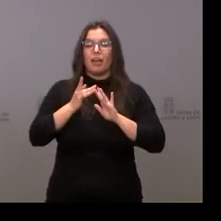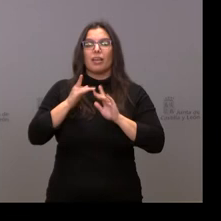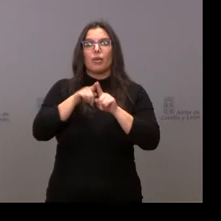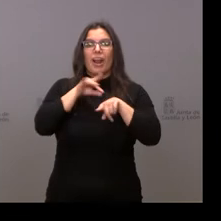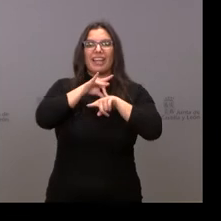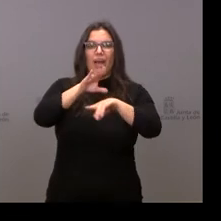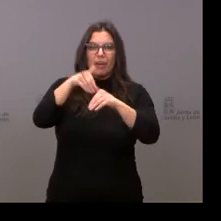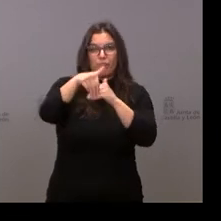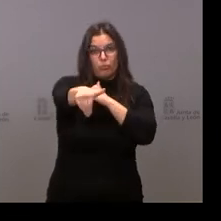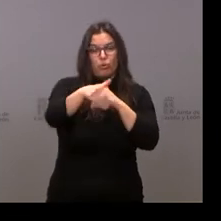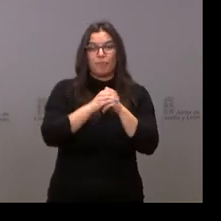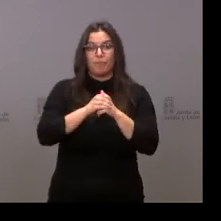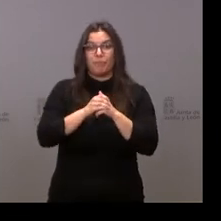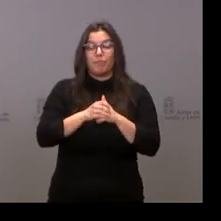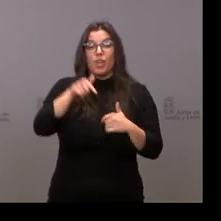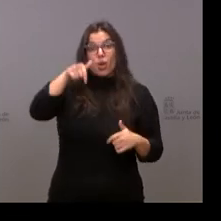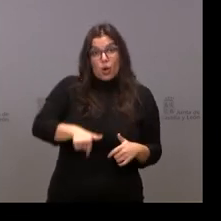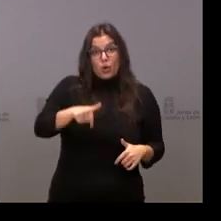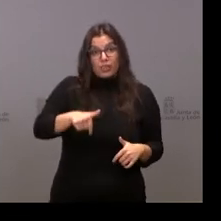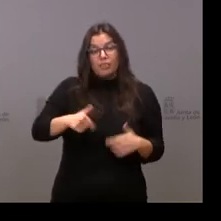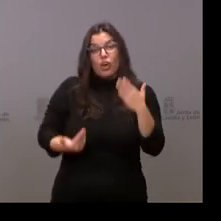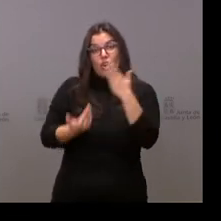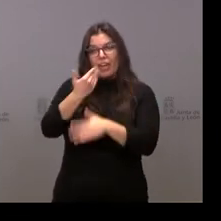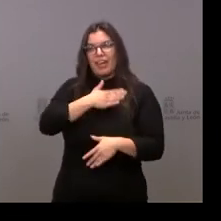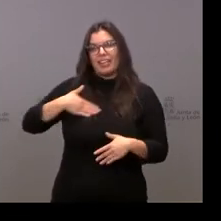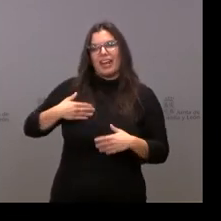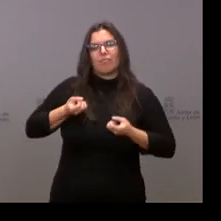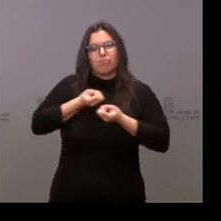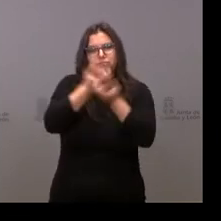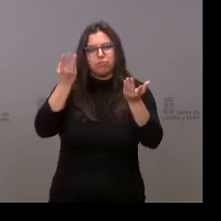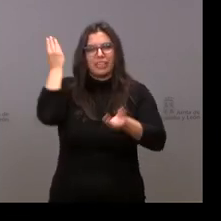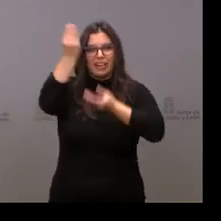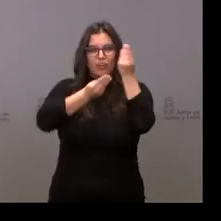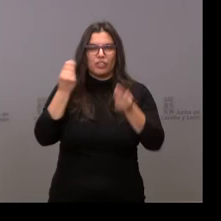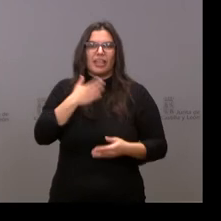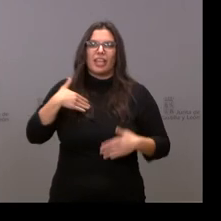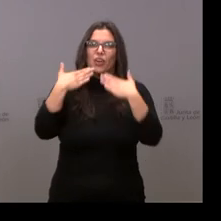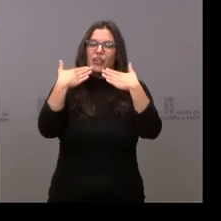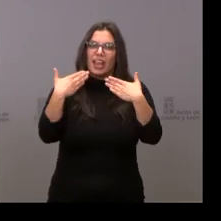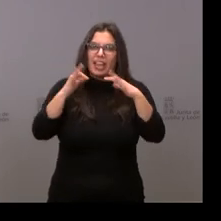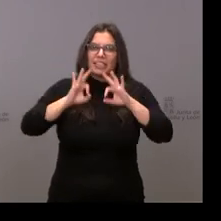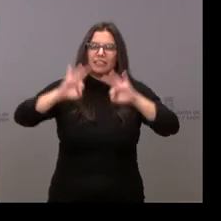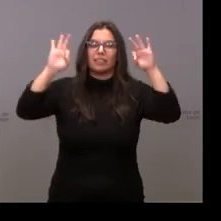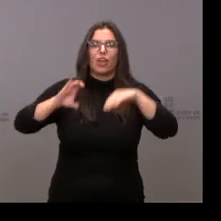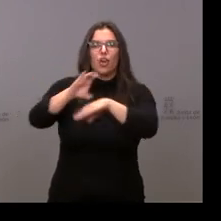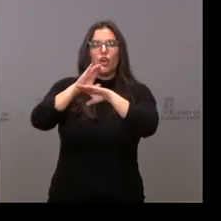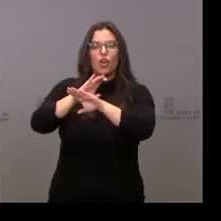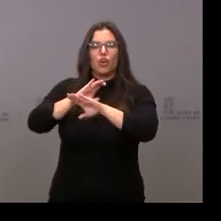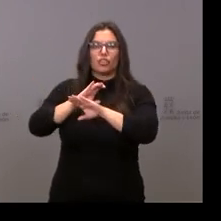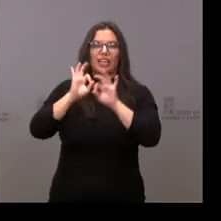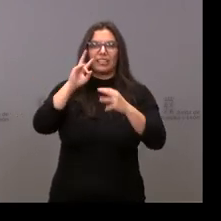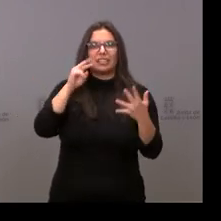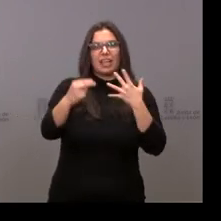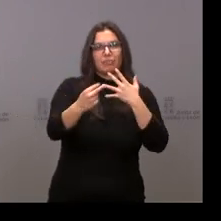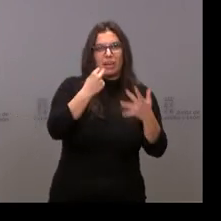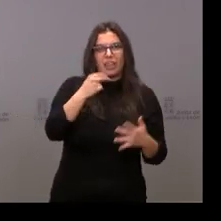Esto es lo que hoy aquí se quiere reflexionar y quiero agradecer muy especialmente a la Consejería de Transparencia